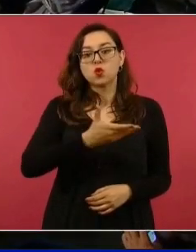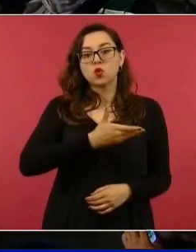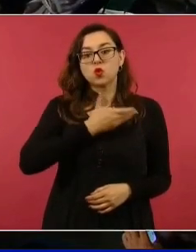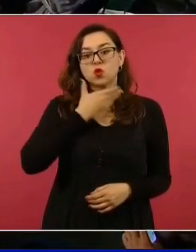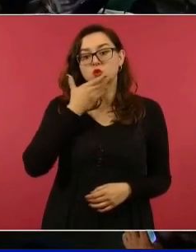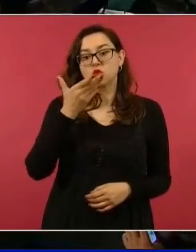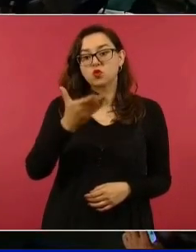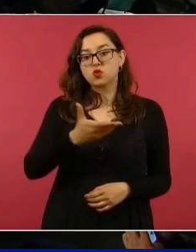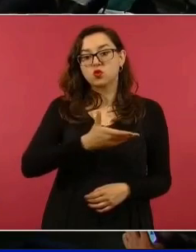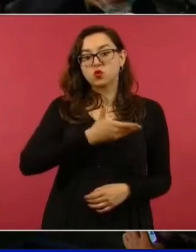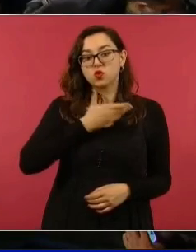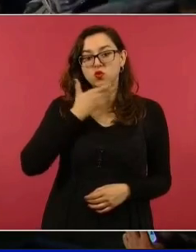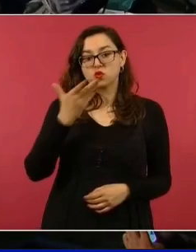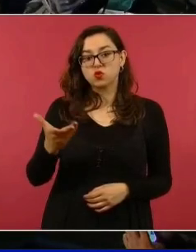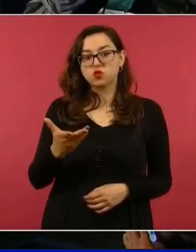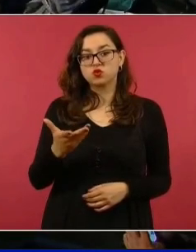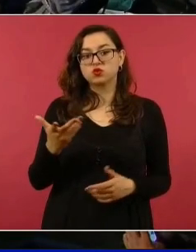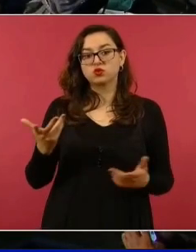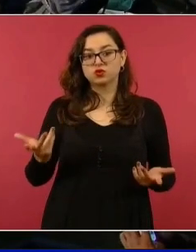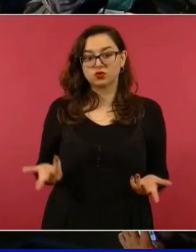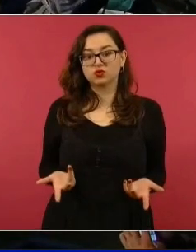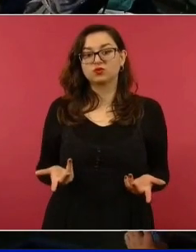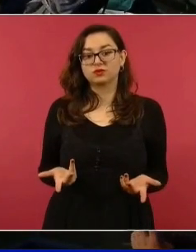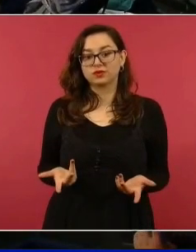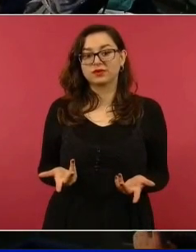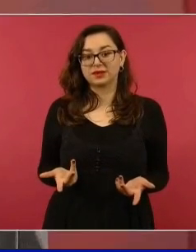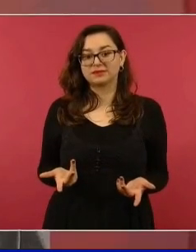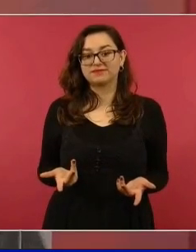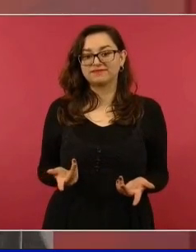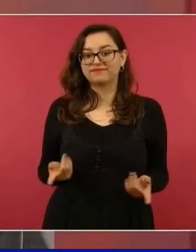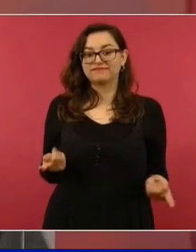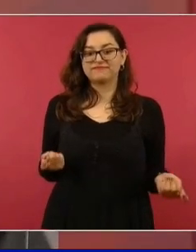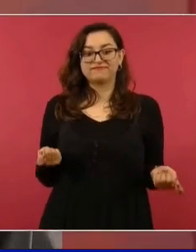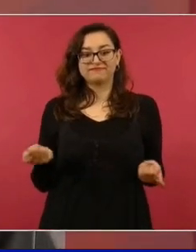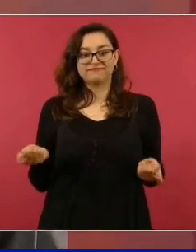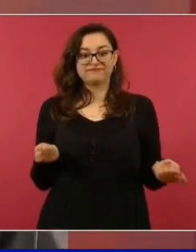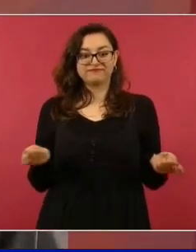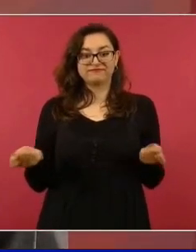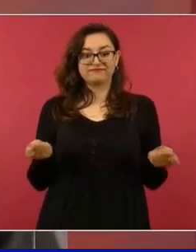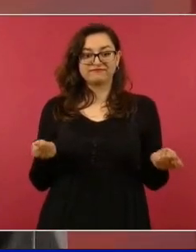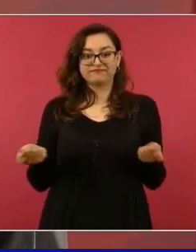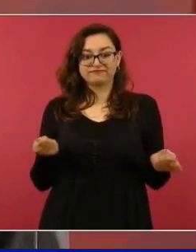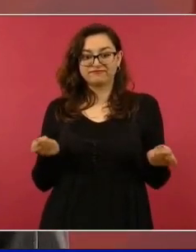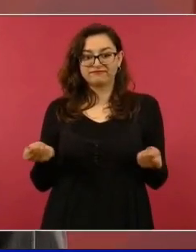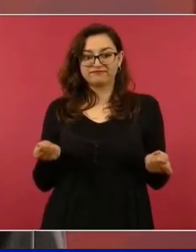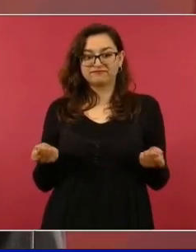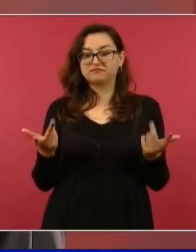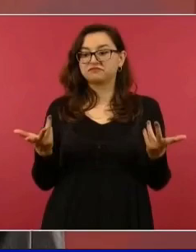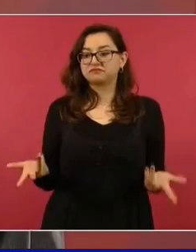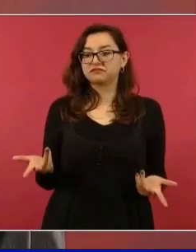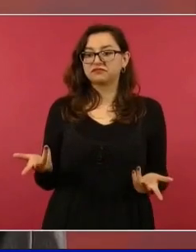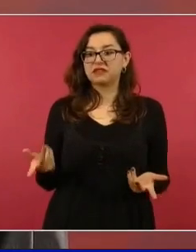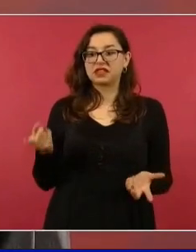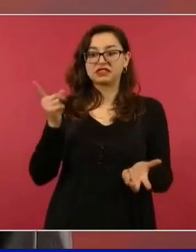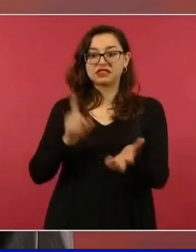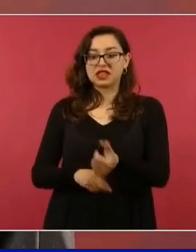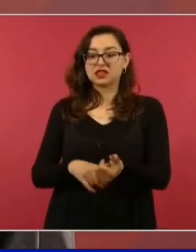de los servicios del Issste, el Issste lo dejaron como un cascarón,